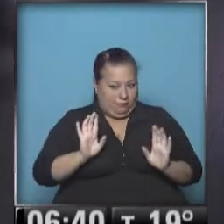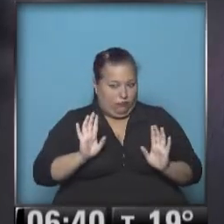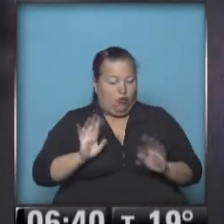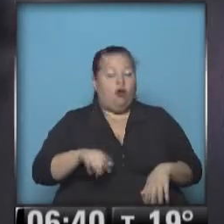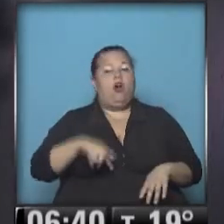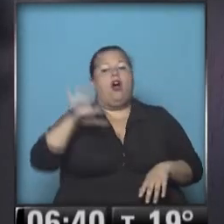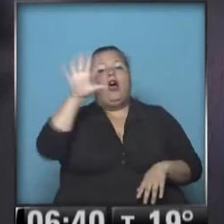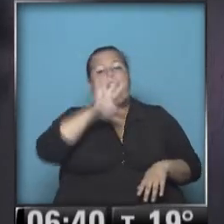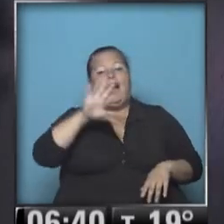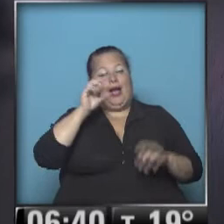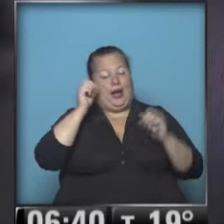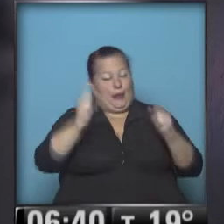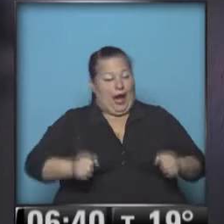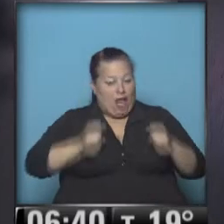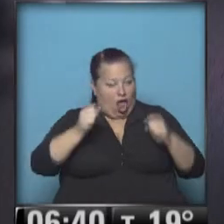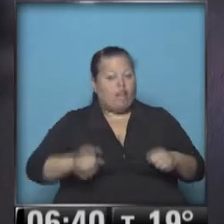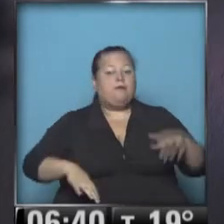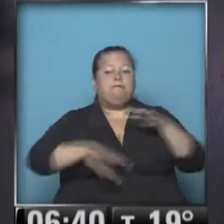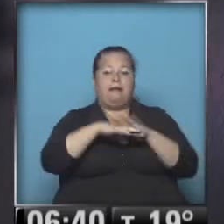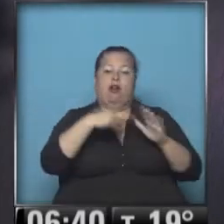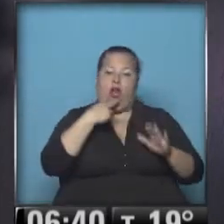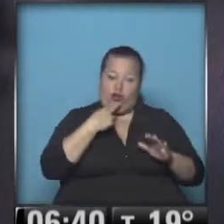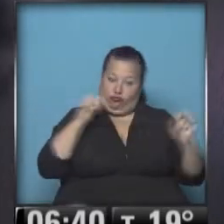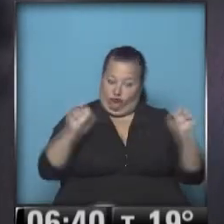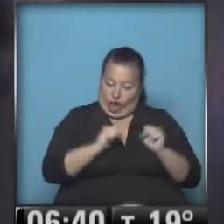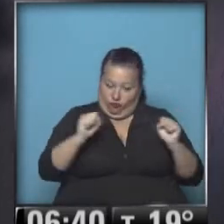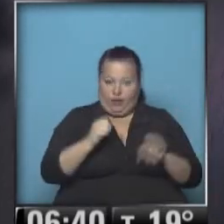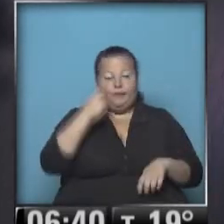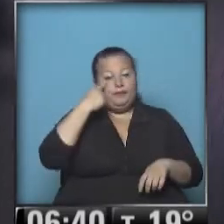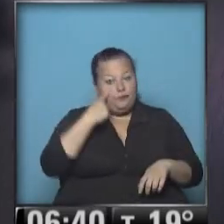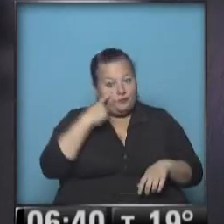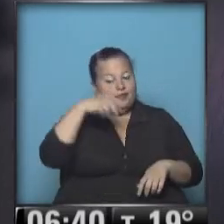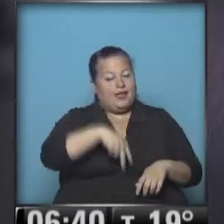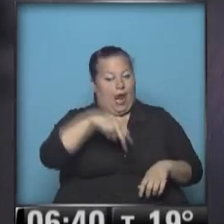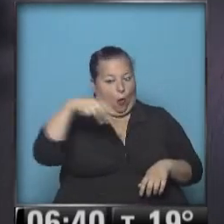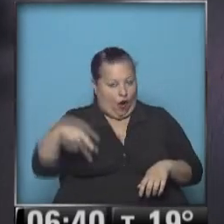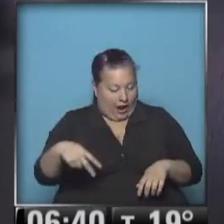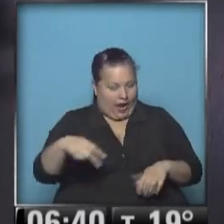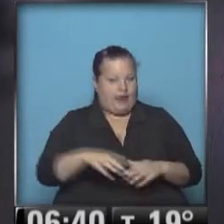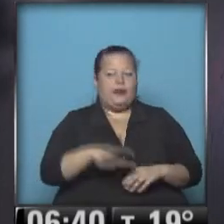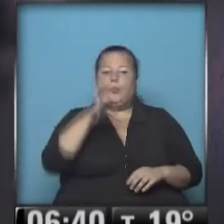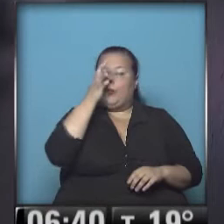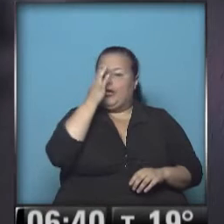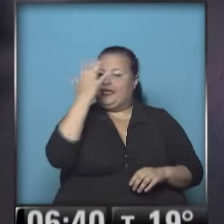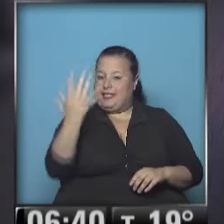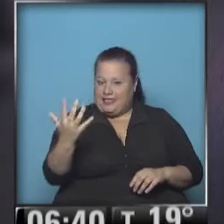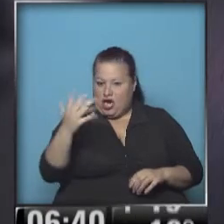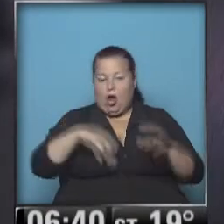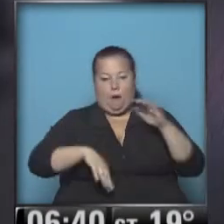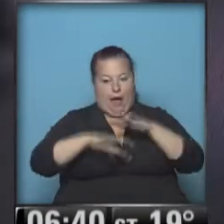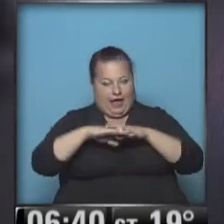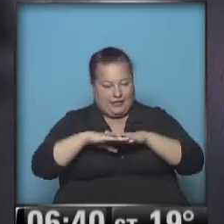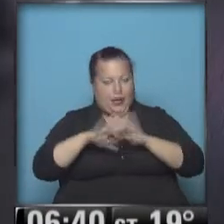En la zona de Bariloche, la máxima 11, está haciendo frío. Atentos los neuquinos, 25 la